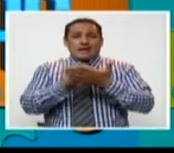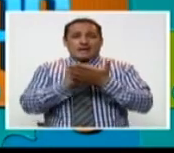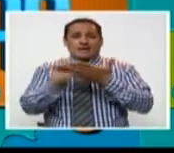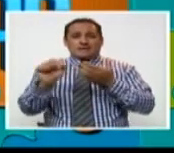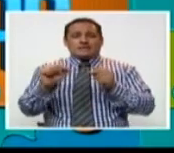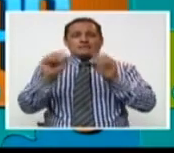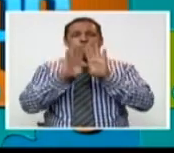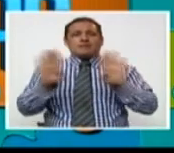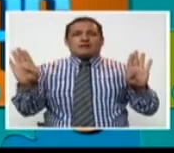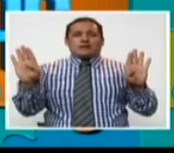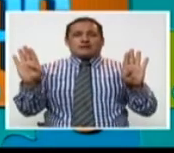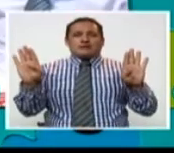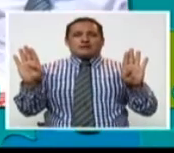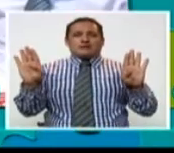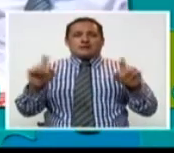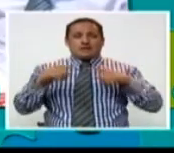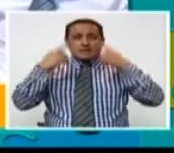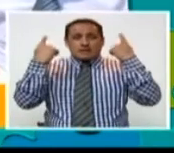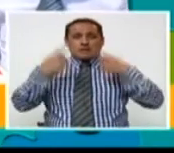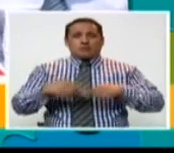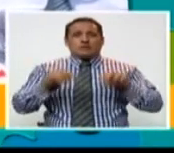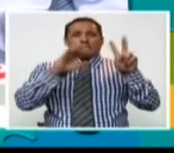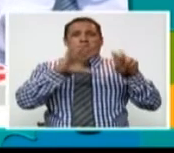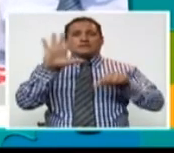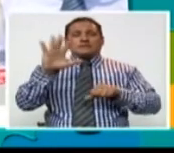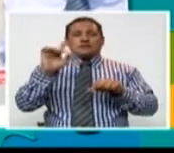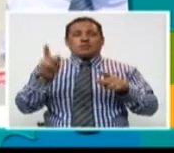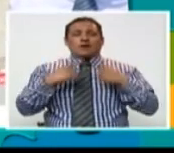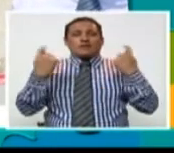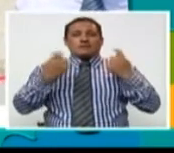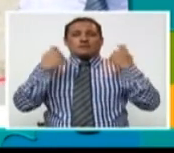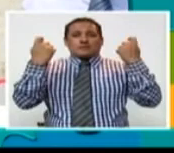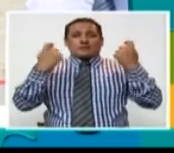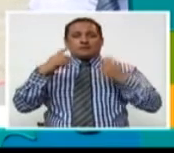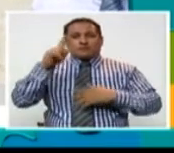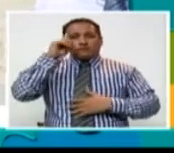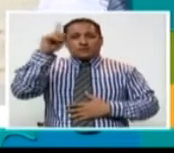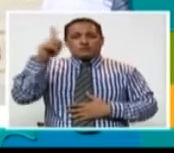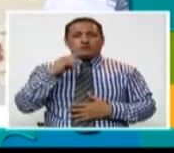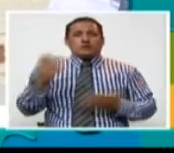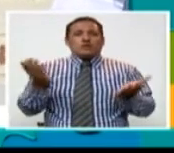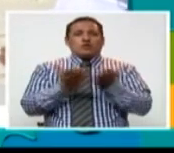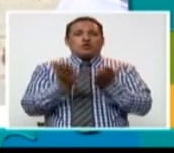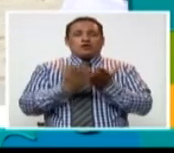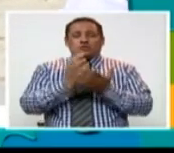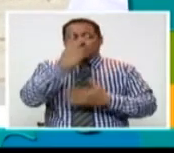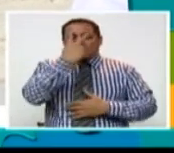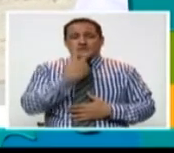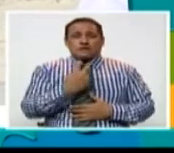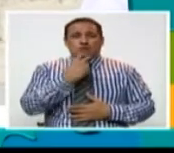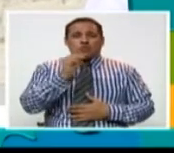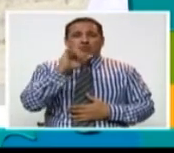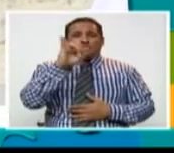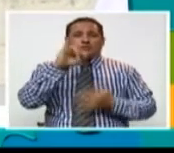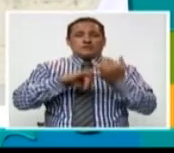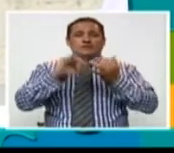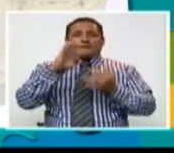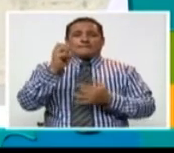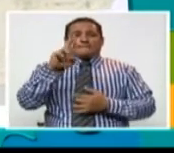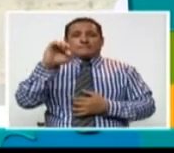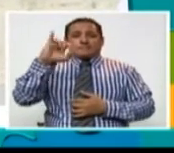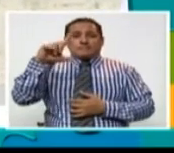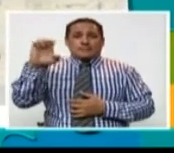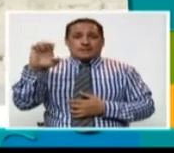Agenda sin barreras. En el marco del 75 aniversario de la creación del CEBE Luis Braille, el CONADIS realizó la